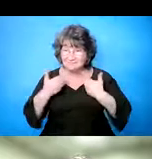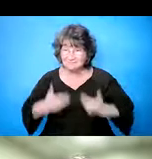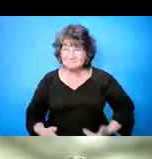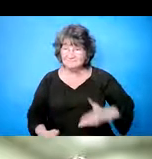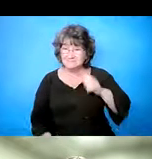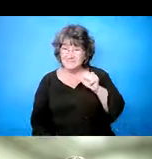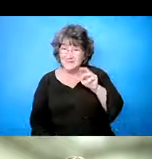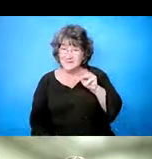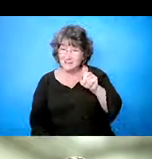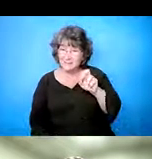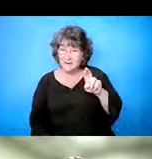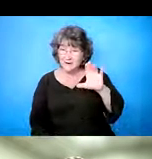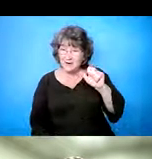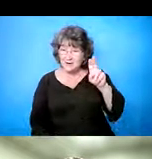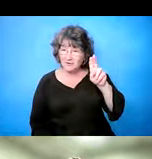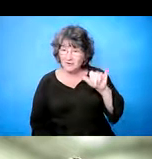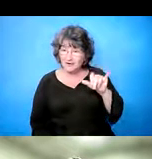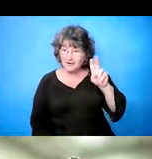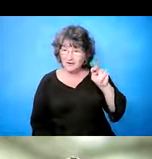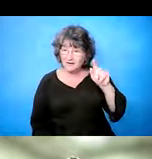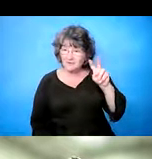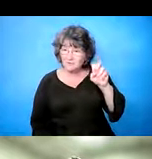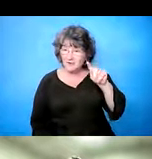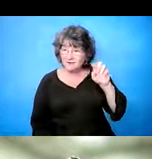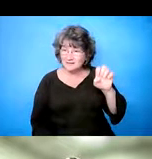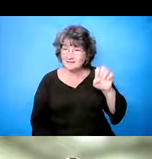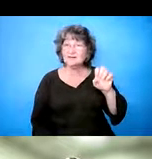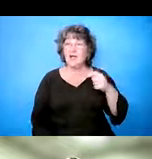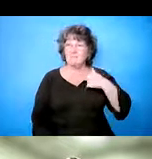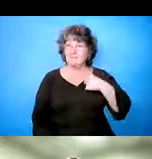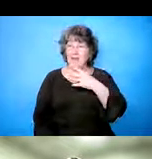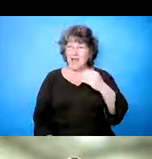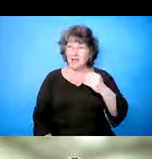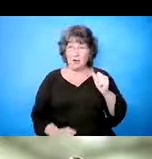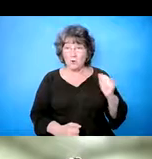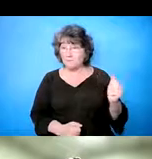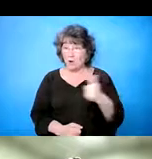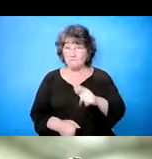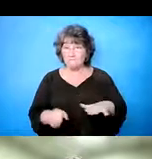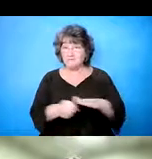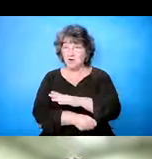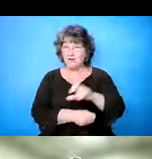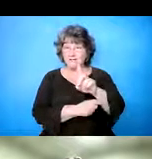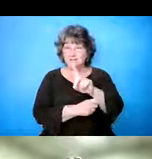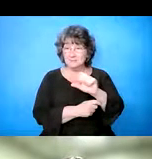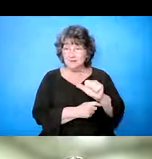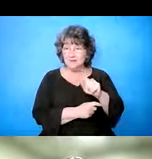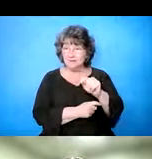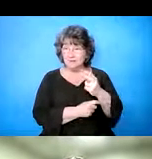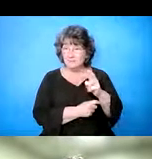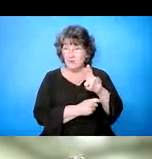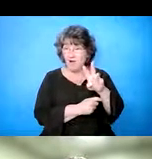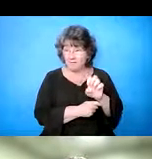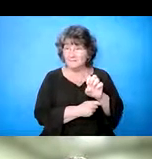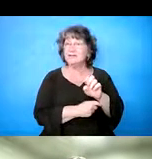nuestro seminario web. Y gracias, eh, gracias. Yo soy Amber Carey Navarrete. Y de parte del equipo de Disability